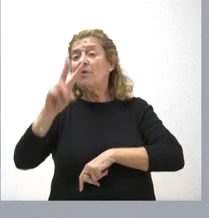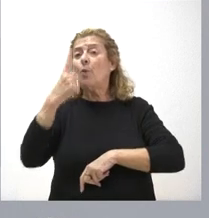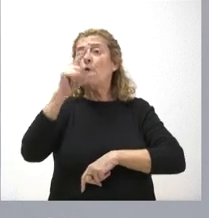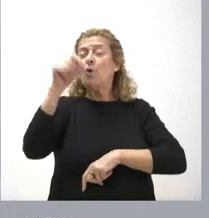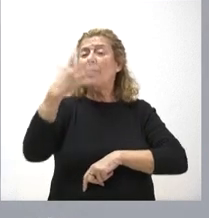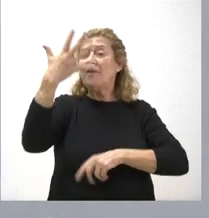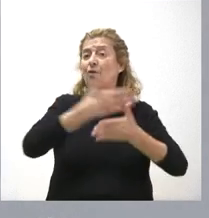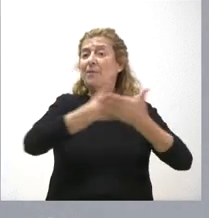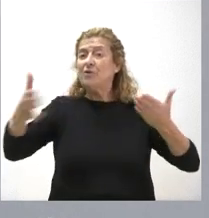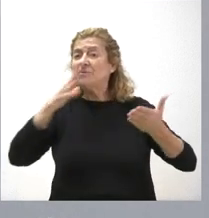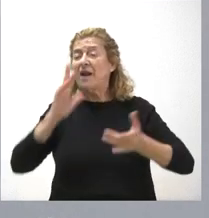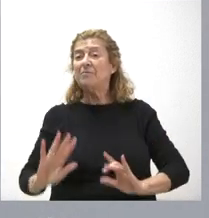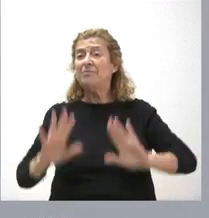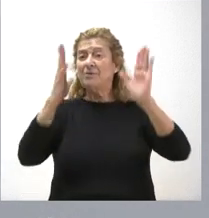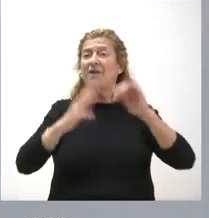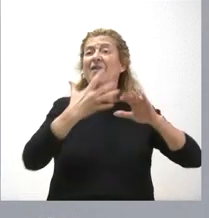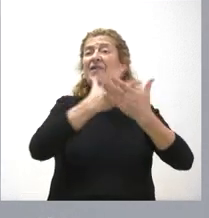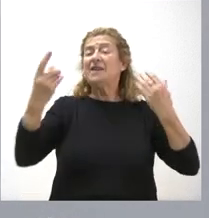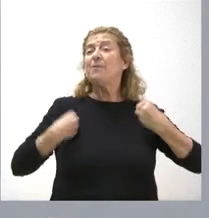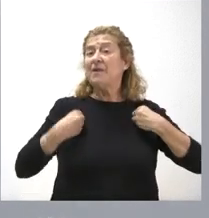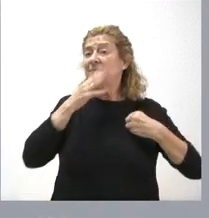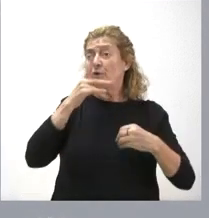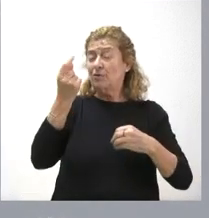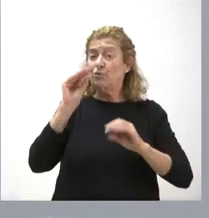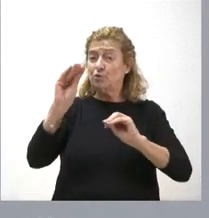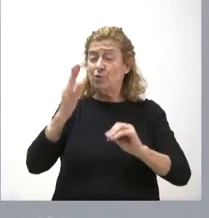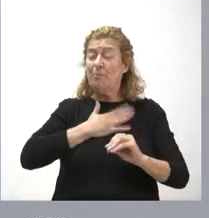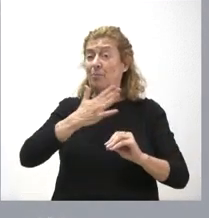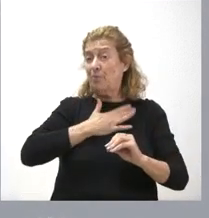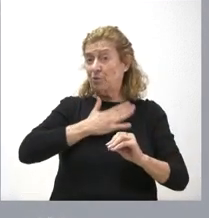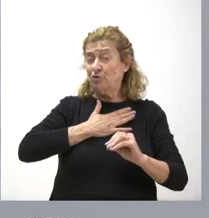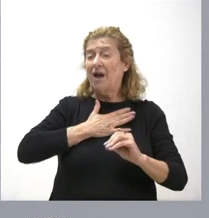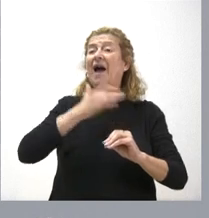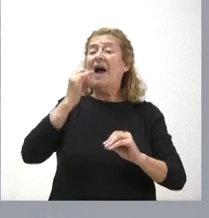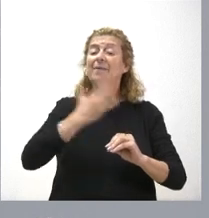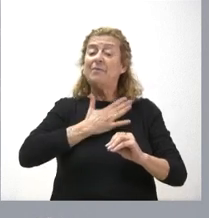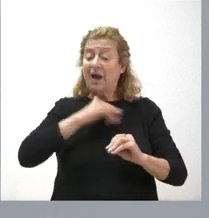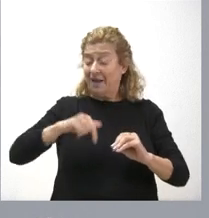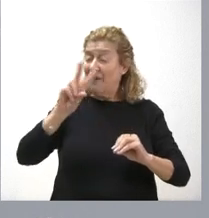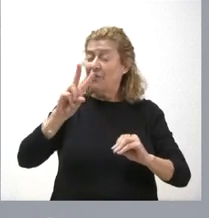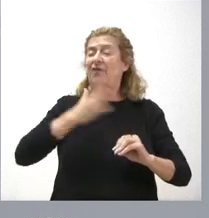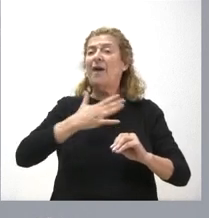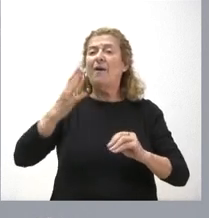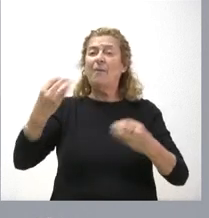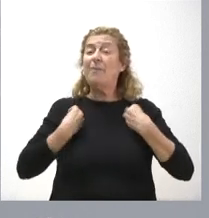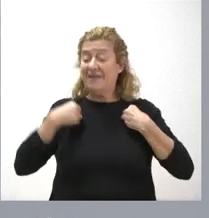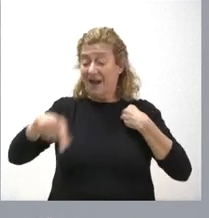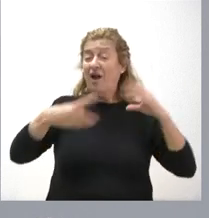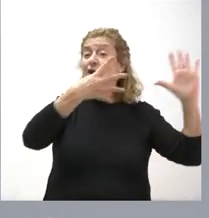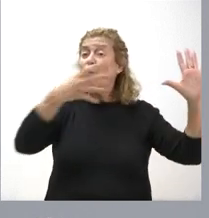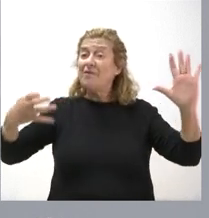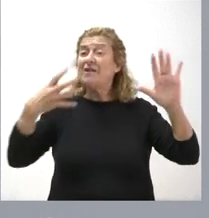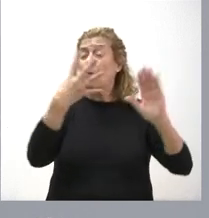euros para la promoción de 36 viviendas al tener patrullados propios en materia de vivienda. Estas 941